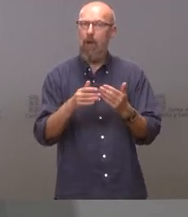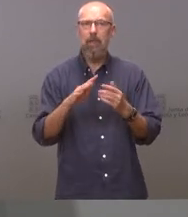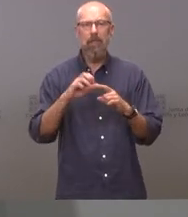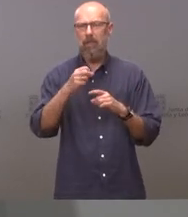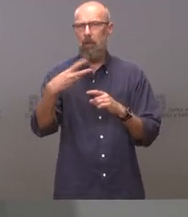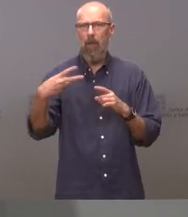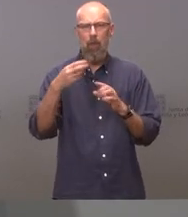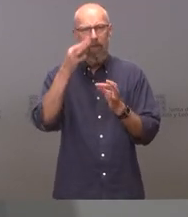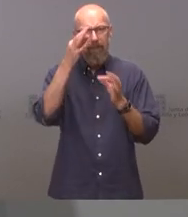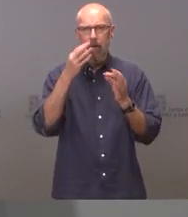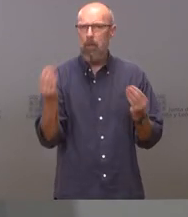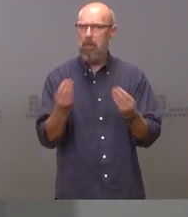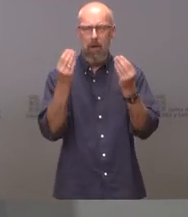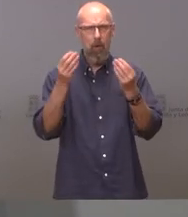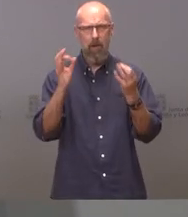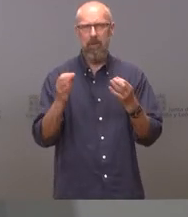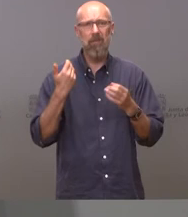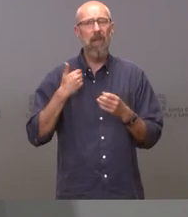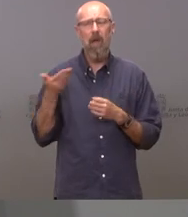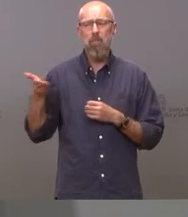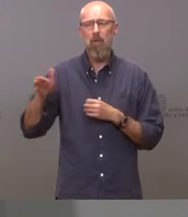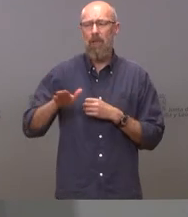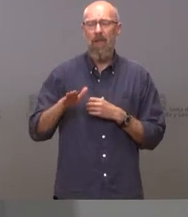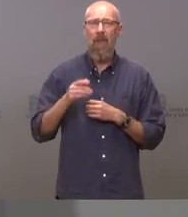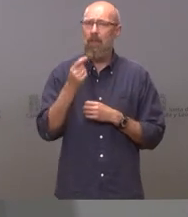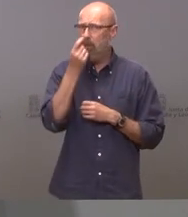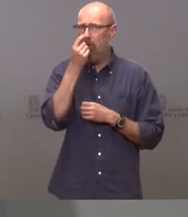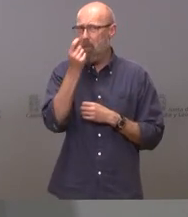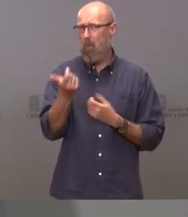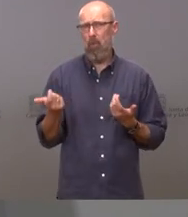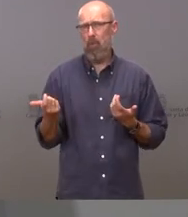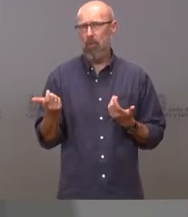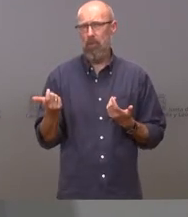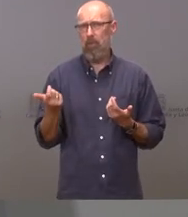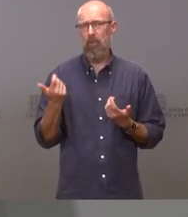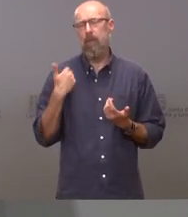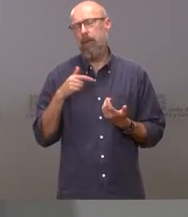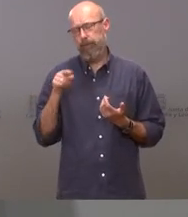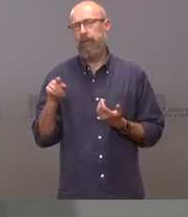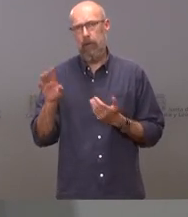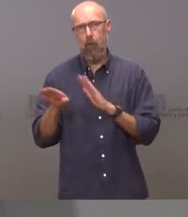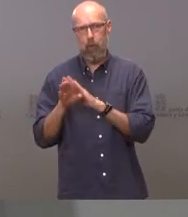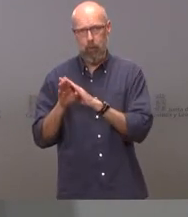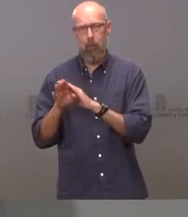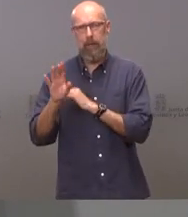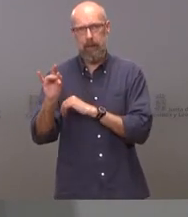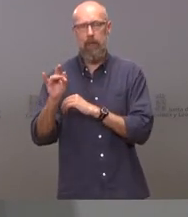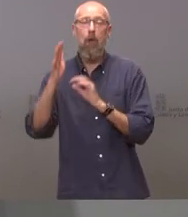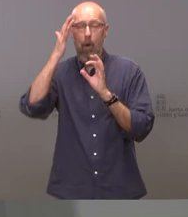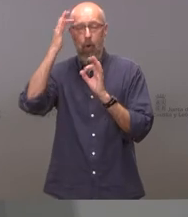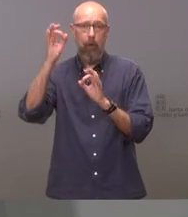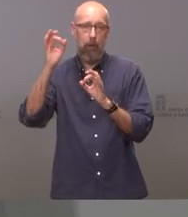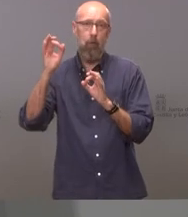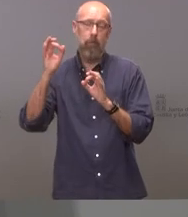resultados la mortalidad prácticamente es una mortalidad residual como ya hemos dicho va a afectar lógicamente